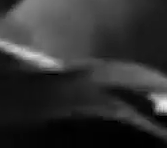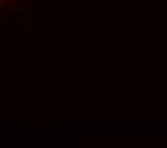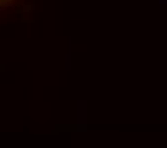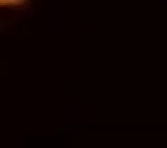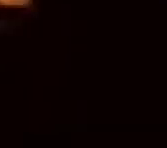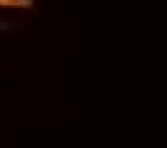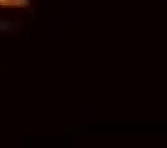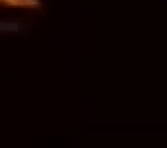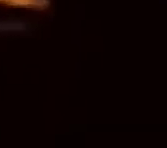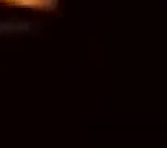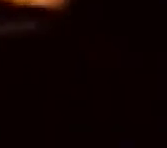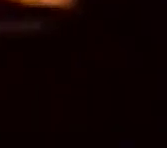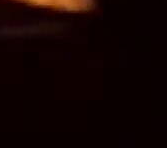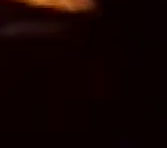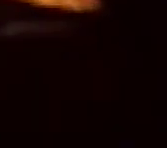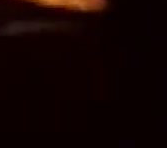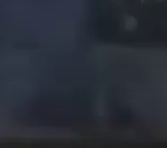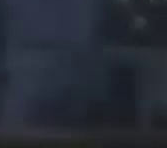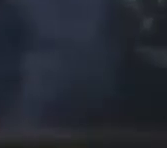¡Crescerá!